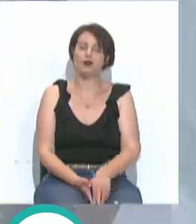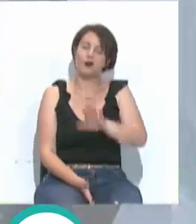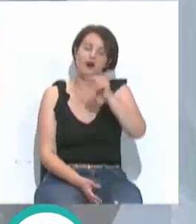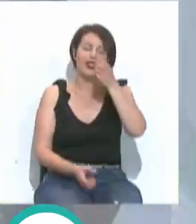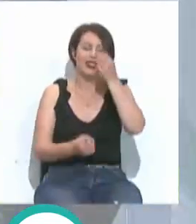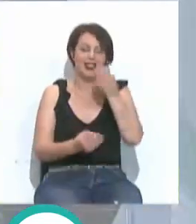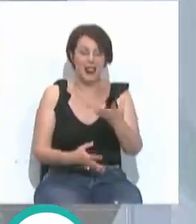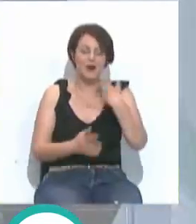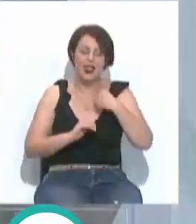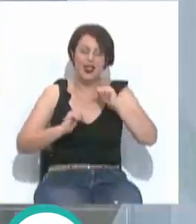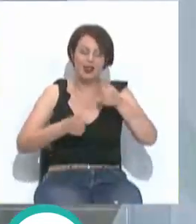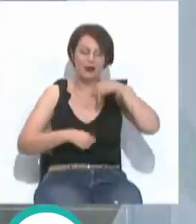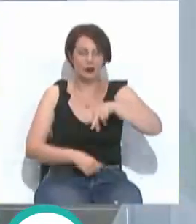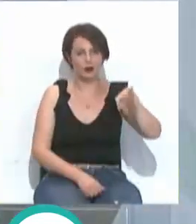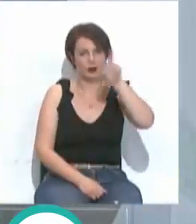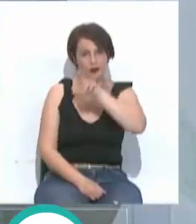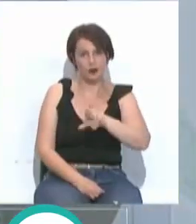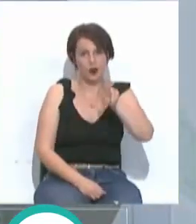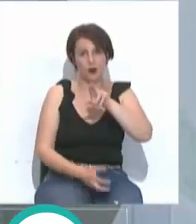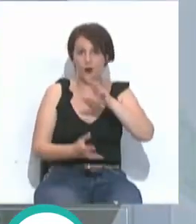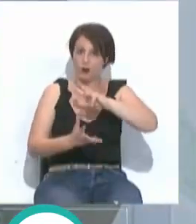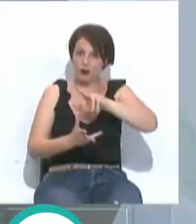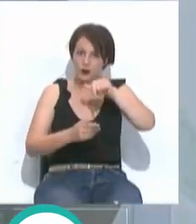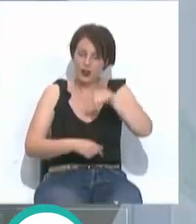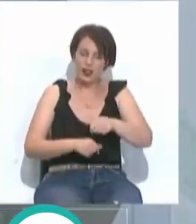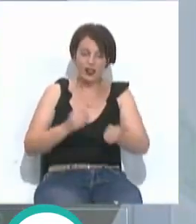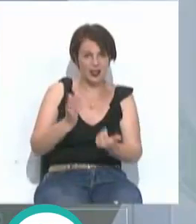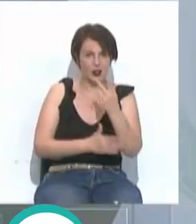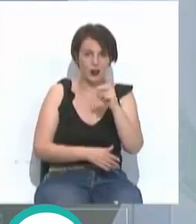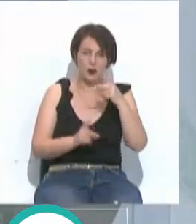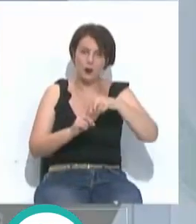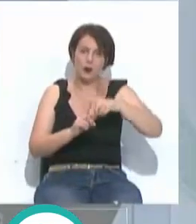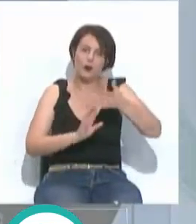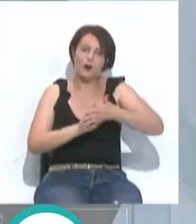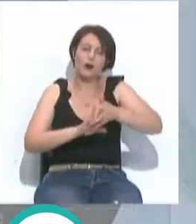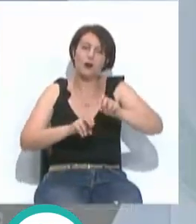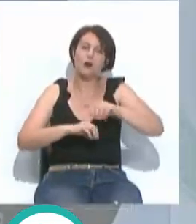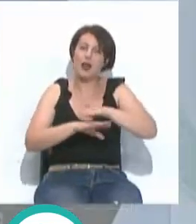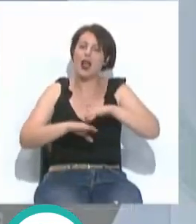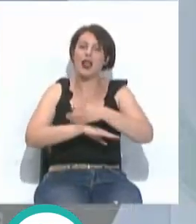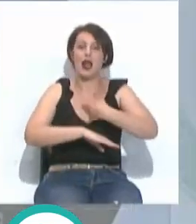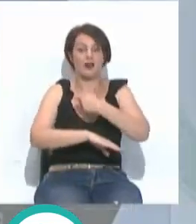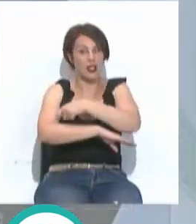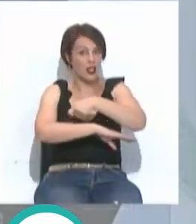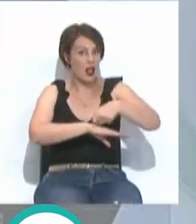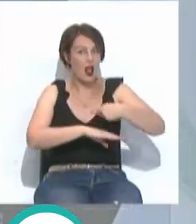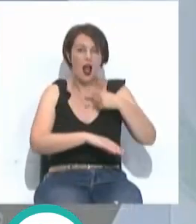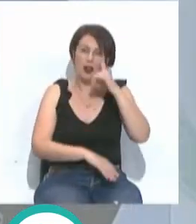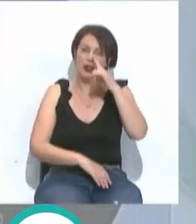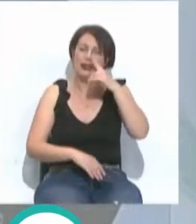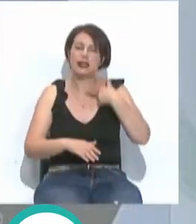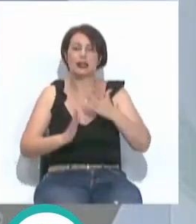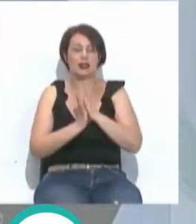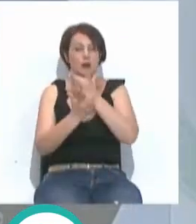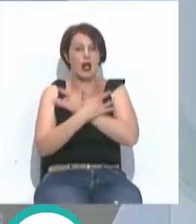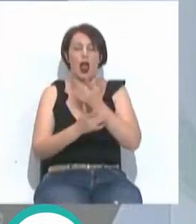Saludos, ¿qué tal están? Comenzamos este repaso informativo a este 12 de mayo hablándoles de playas. La victoria Cortadura y